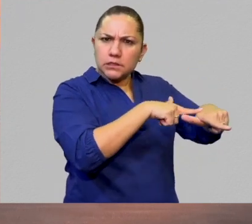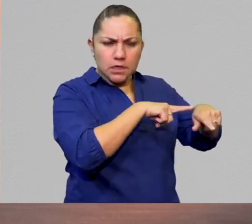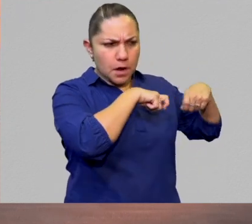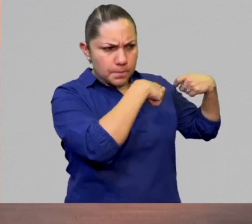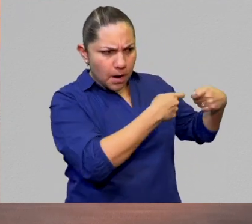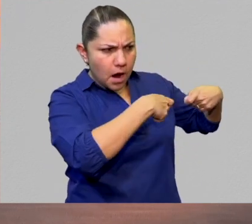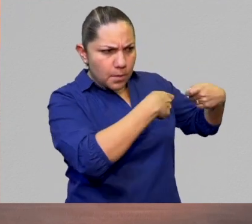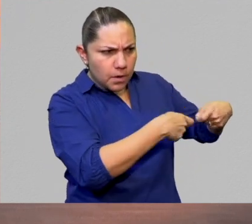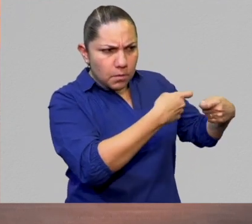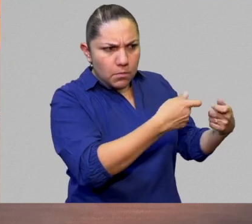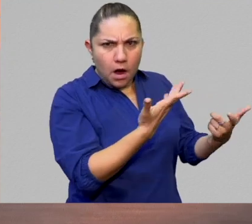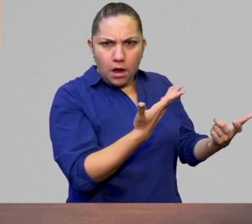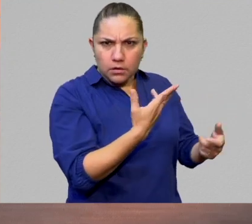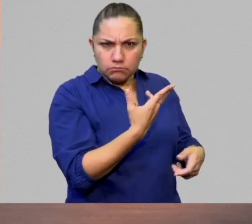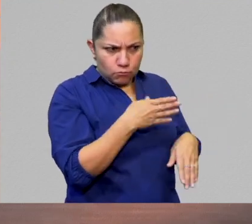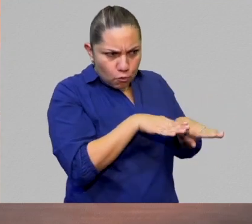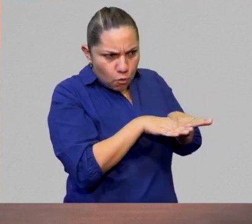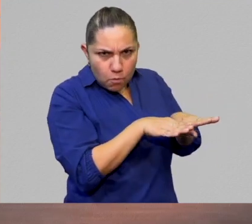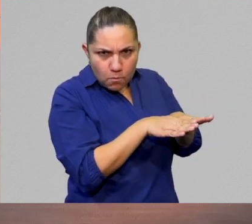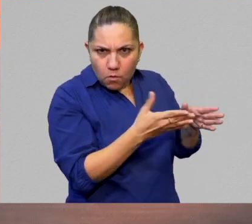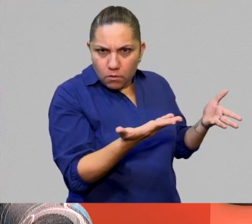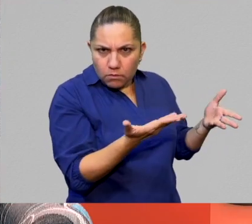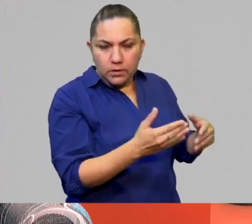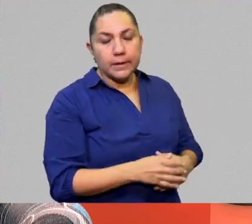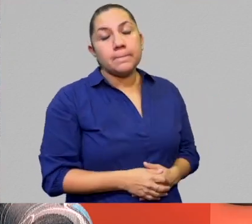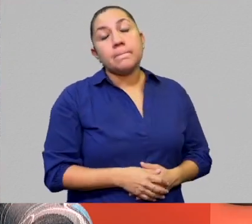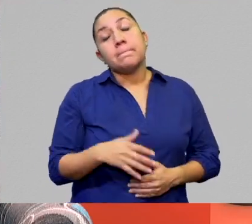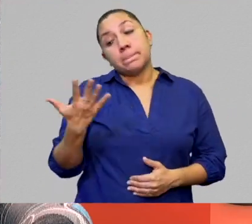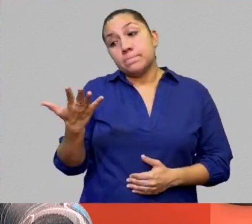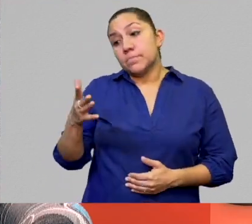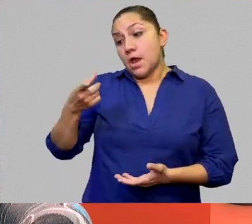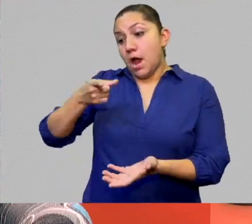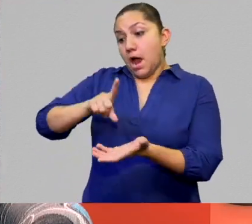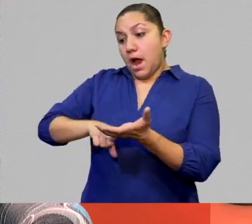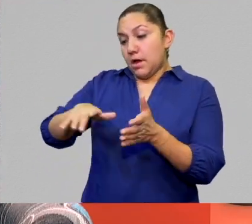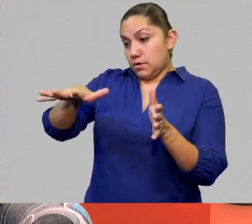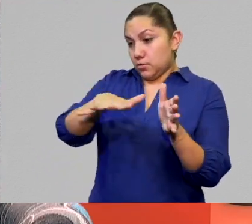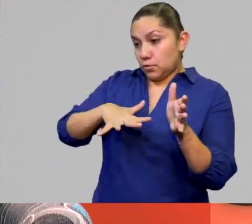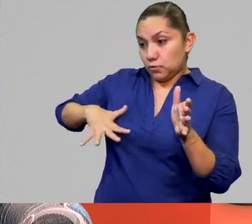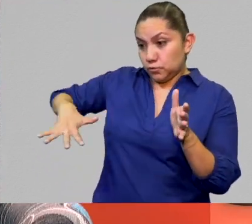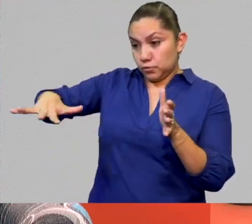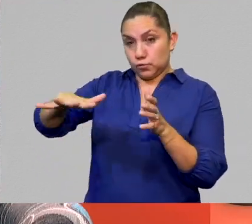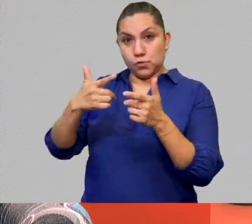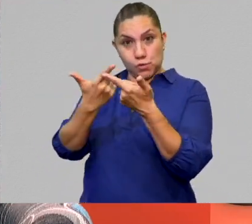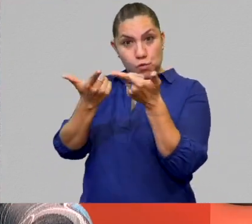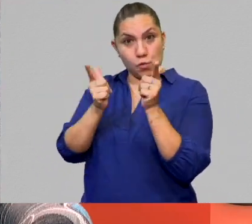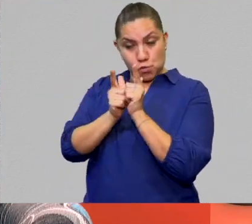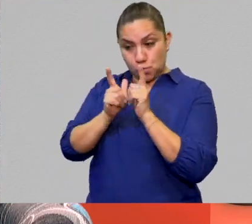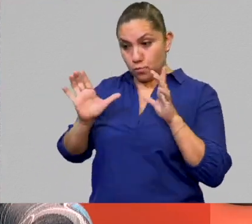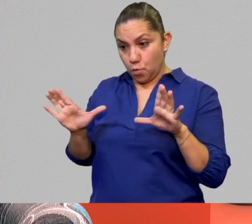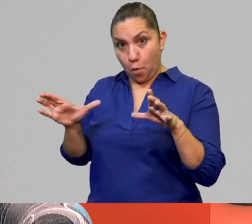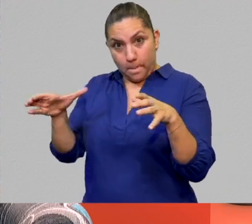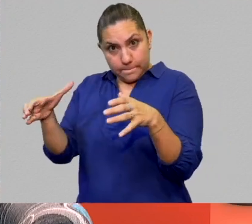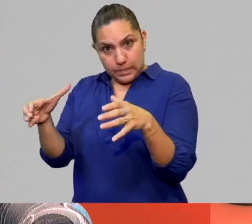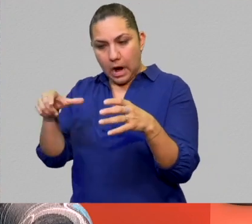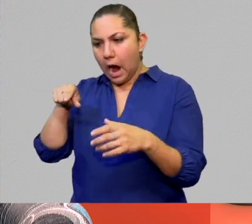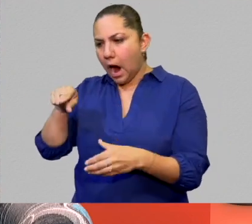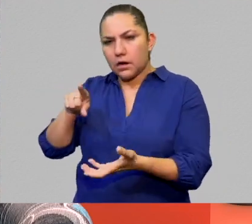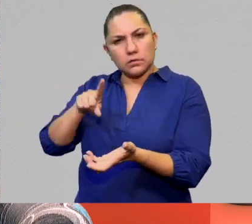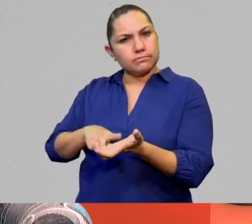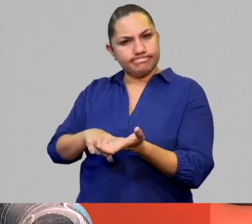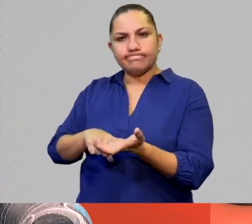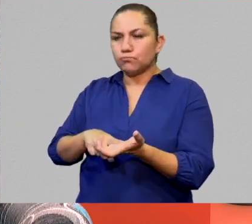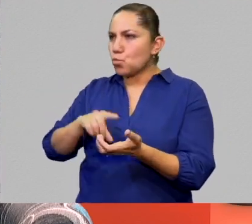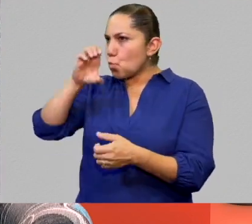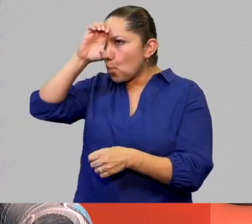Básicamente porque tiene una función importante dentro de la cultura. La lengua tiene